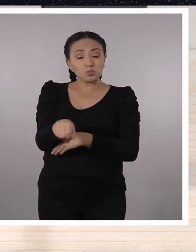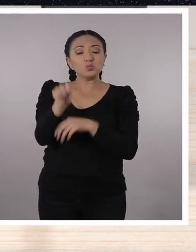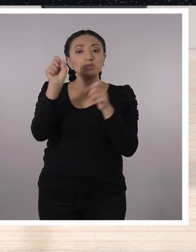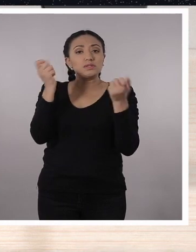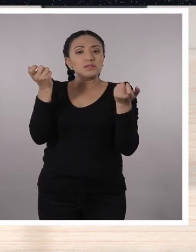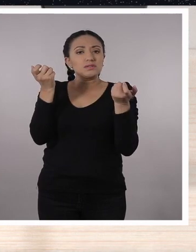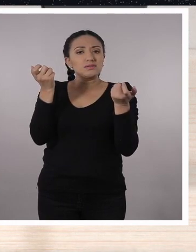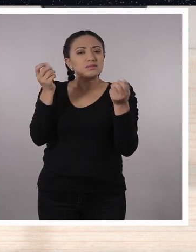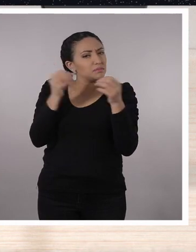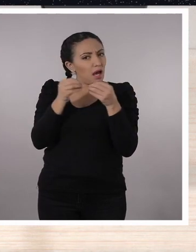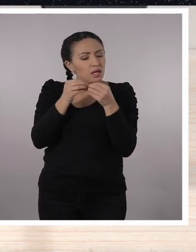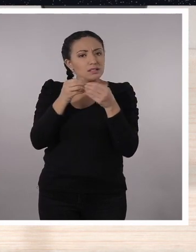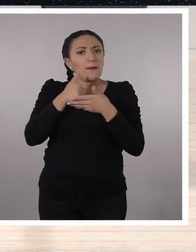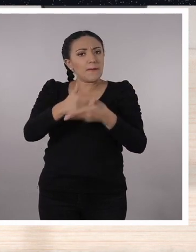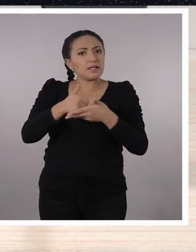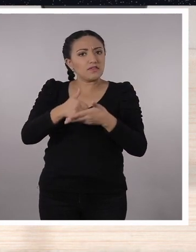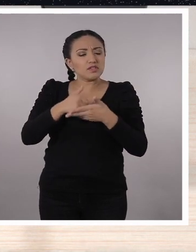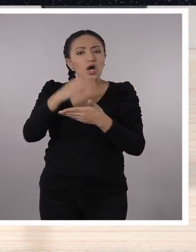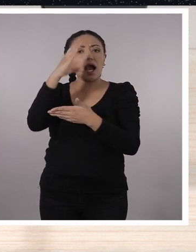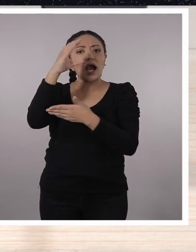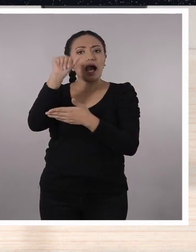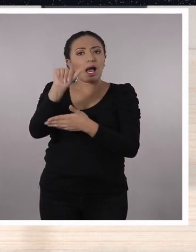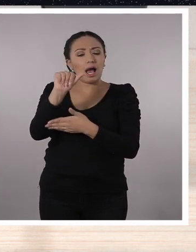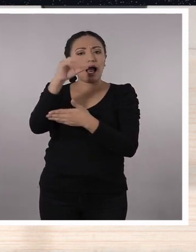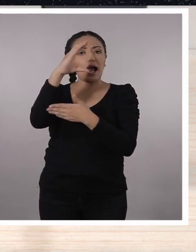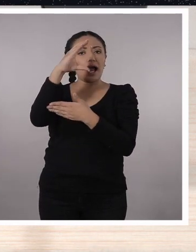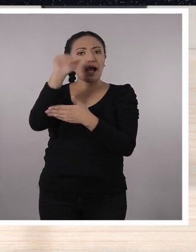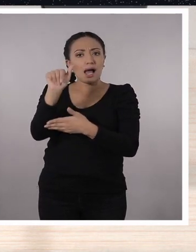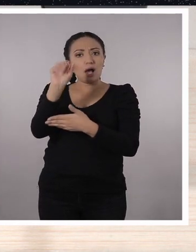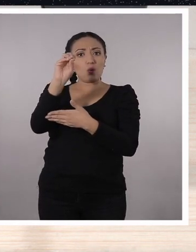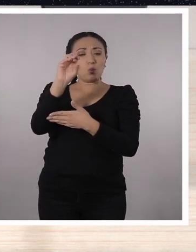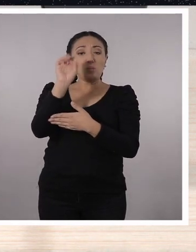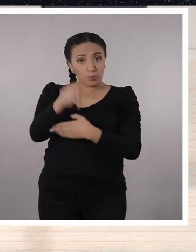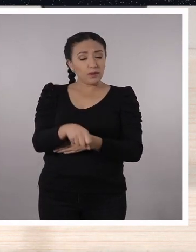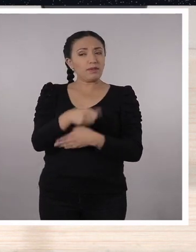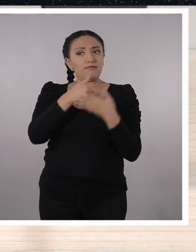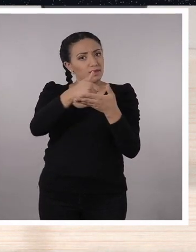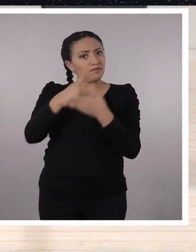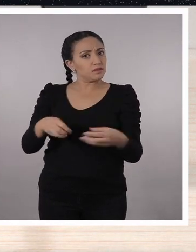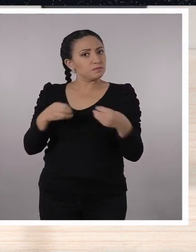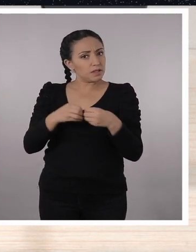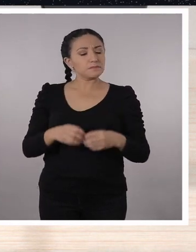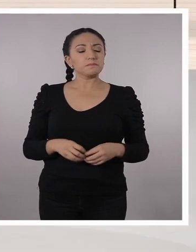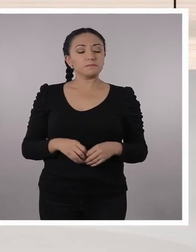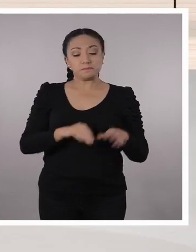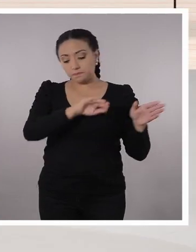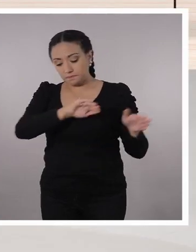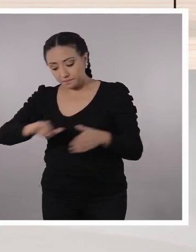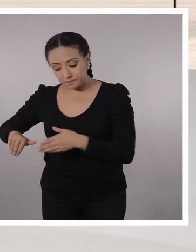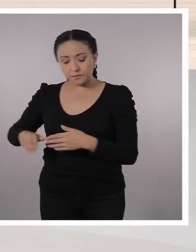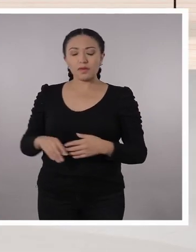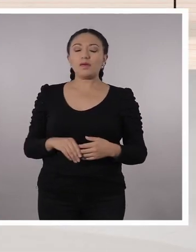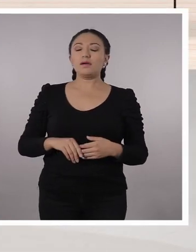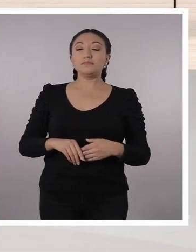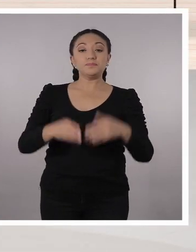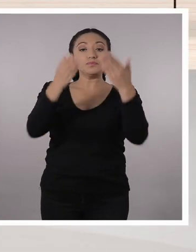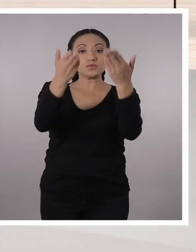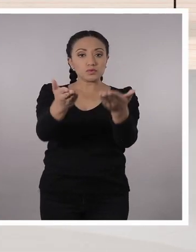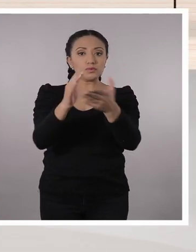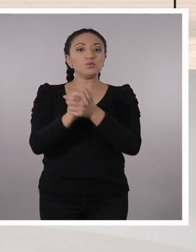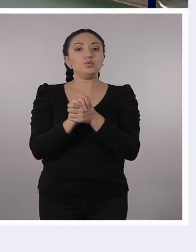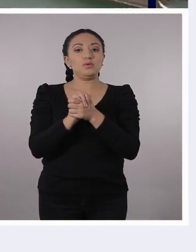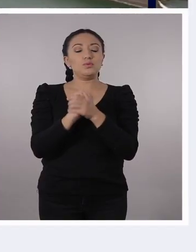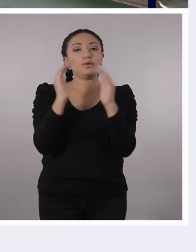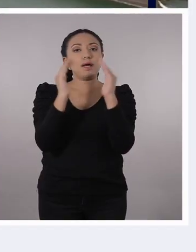beneficios, no solamente para nuestra alimentación, sino también para la economía del país. Perfecto, profe. Vamos a ver la siguiente imagen. Primero,